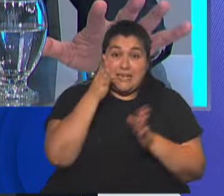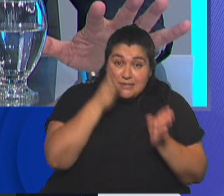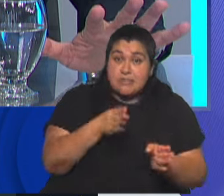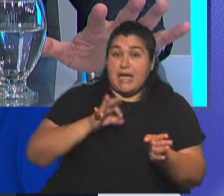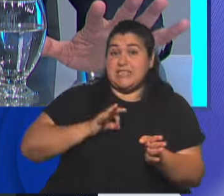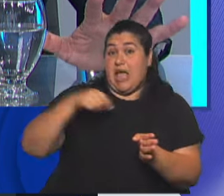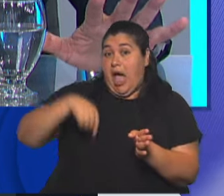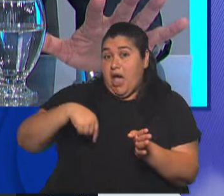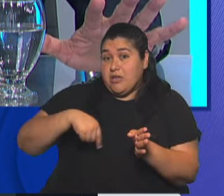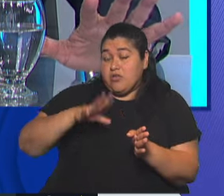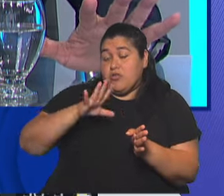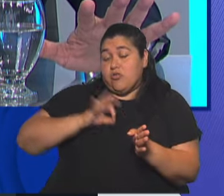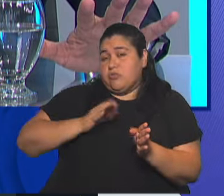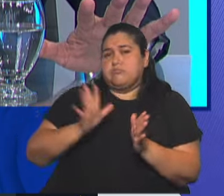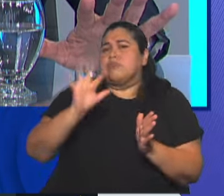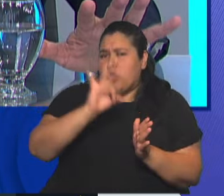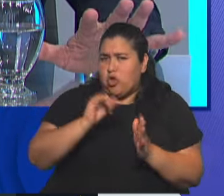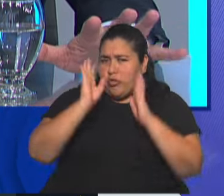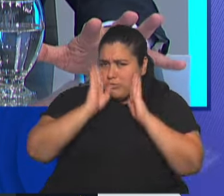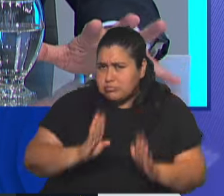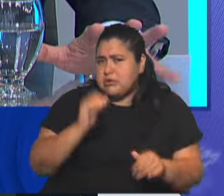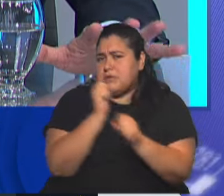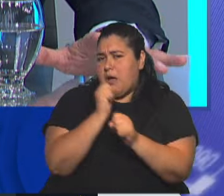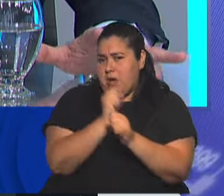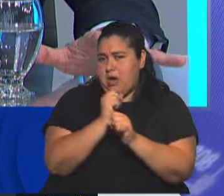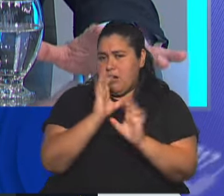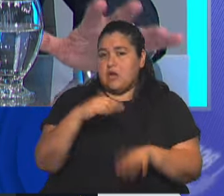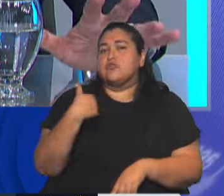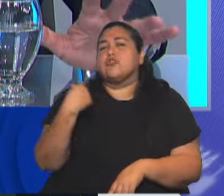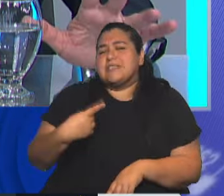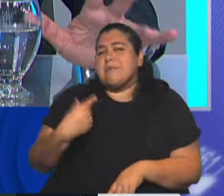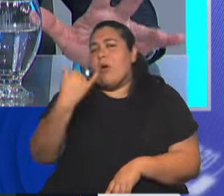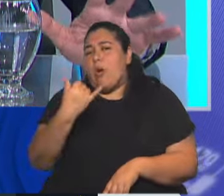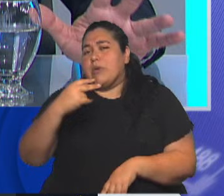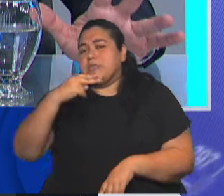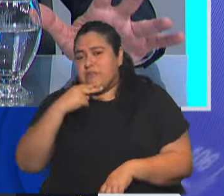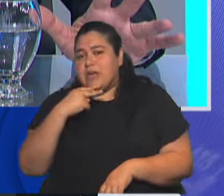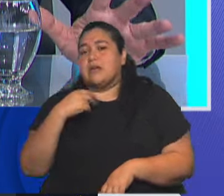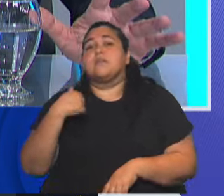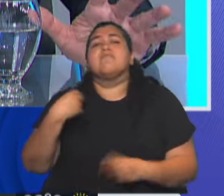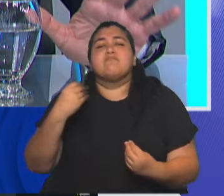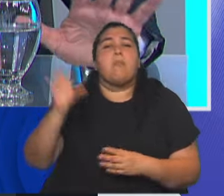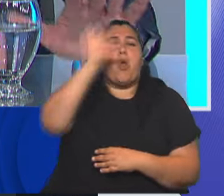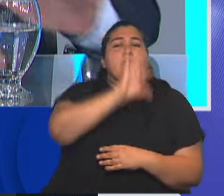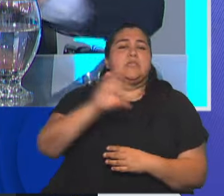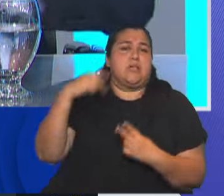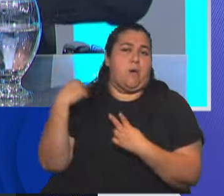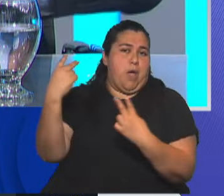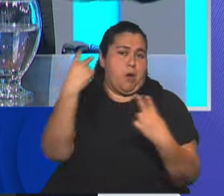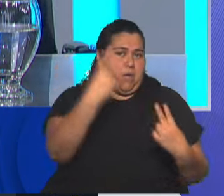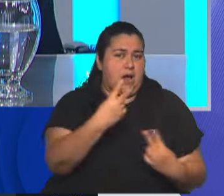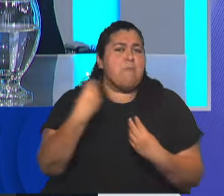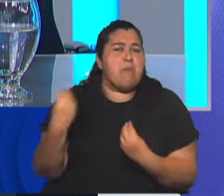le diría todos los días, y yo me dedico todos los jueves y viernes a viajar al interior del país, a